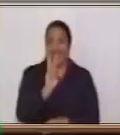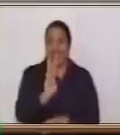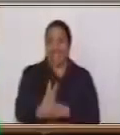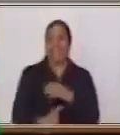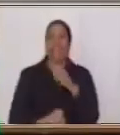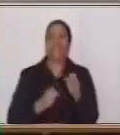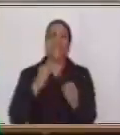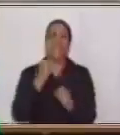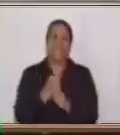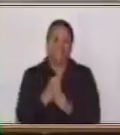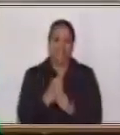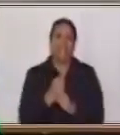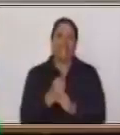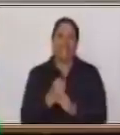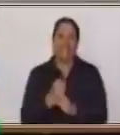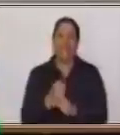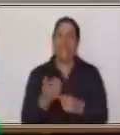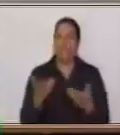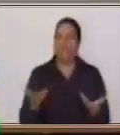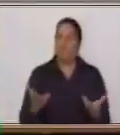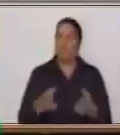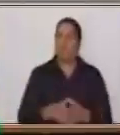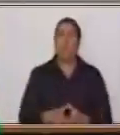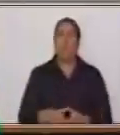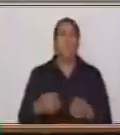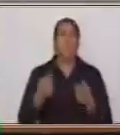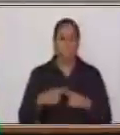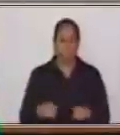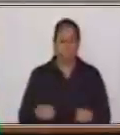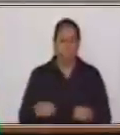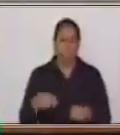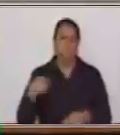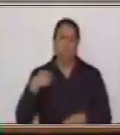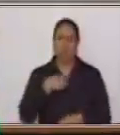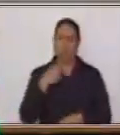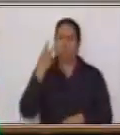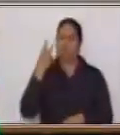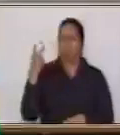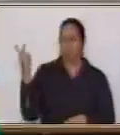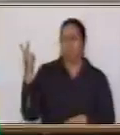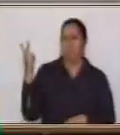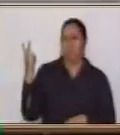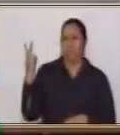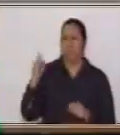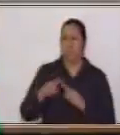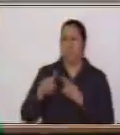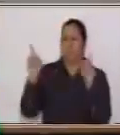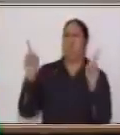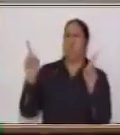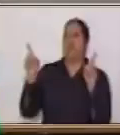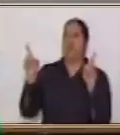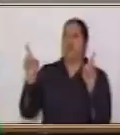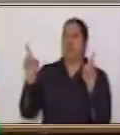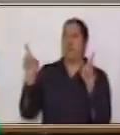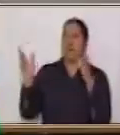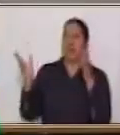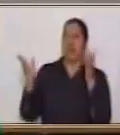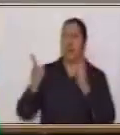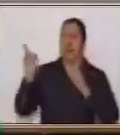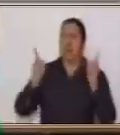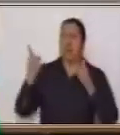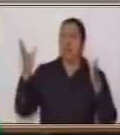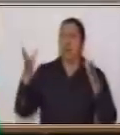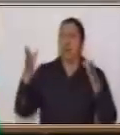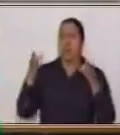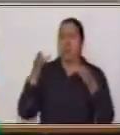tres años. Pero si observas, hay una diferencia. Aparte de los aros,